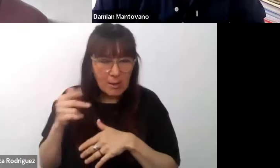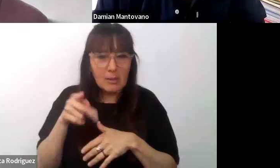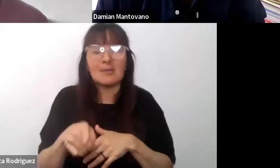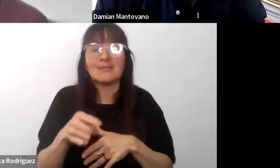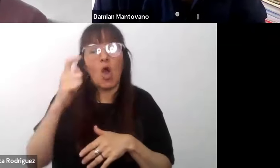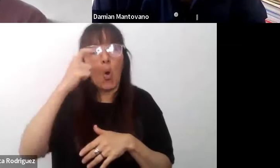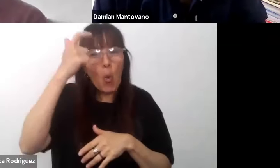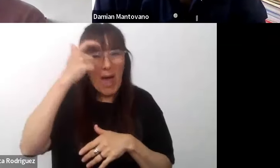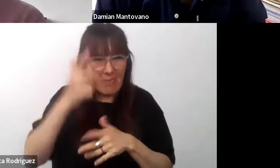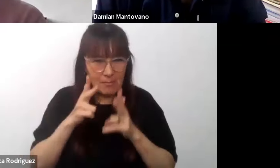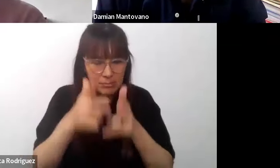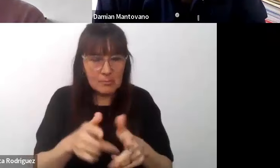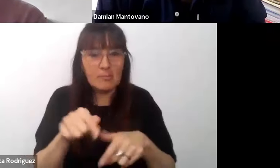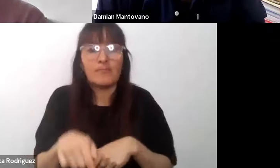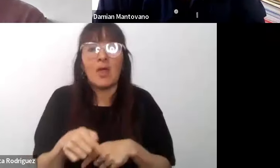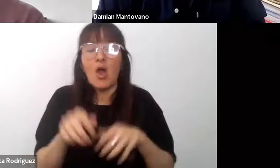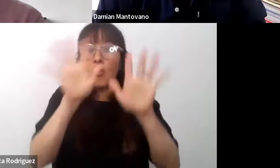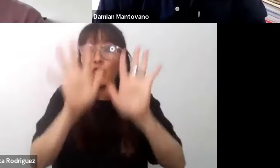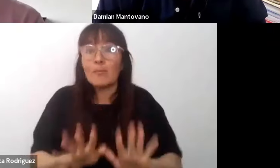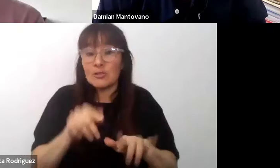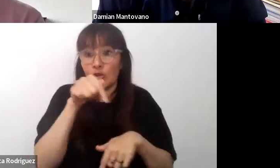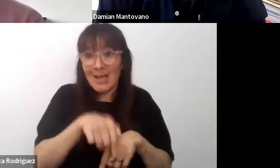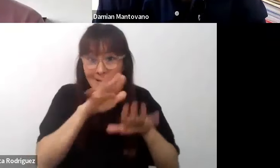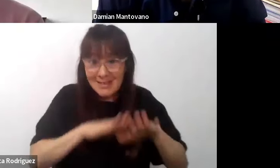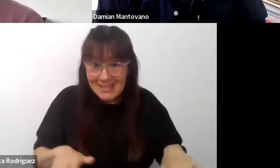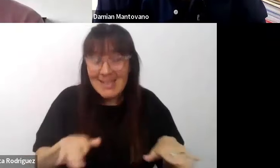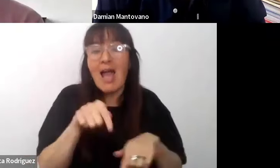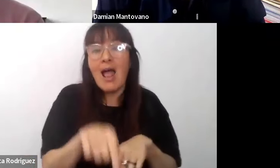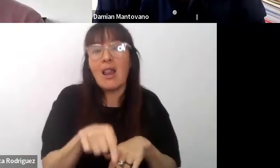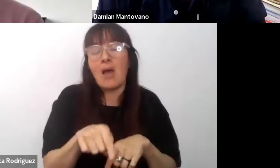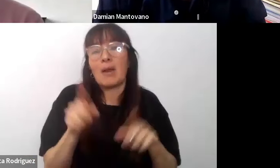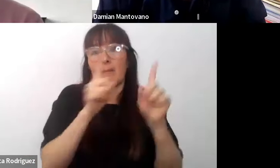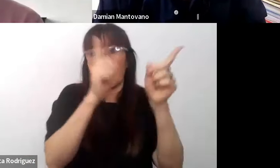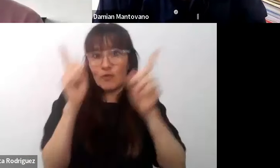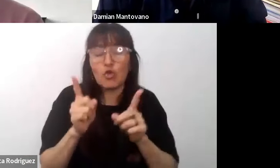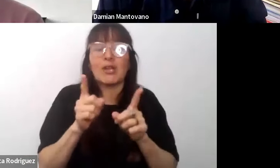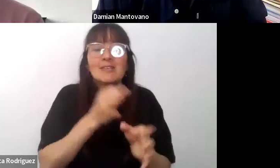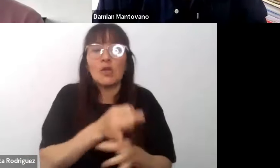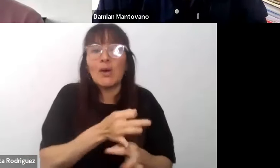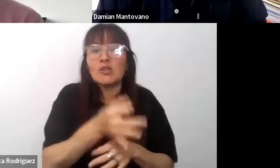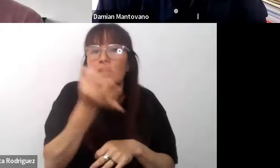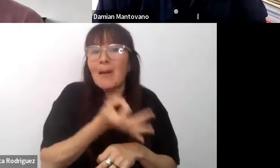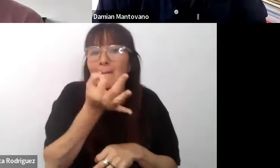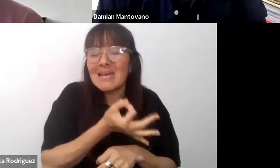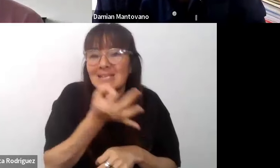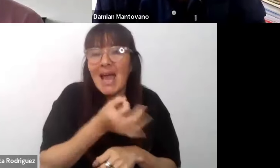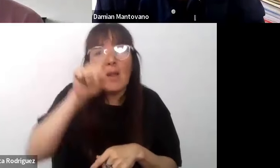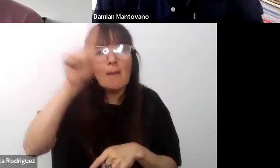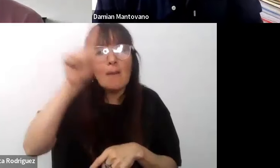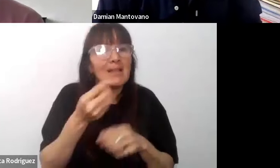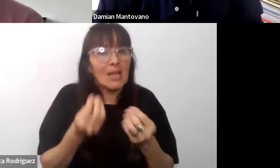formación inicial en la Argentina para profesores de educación especial parte de una formación